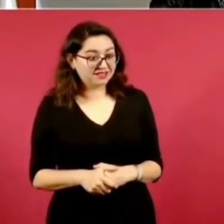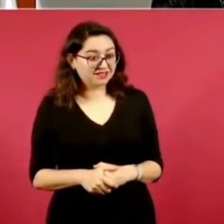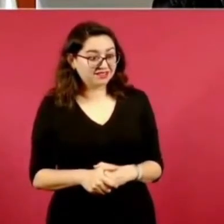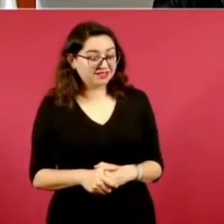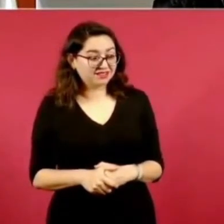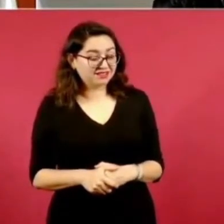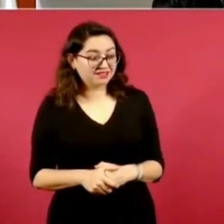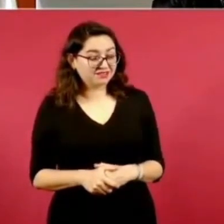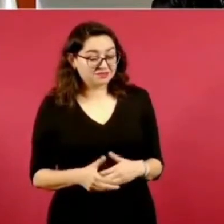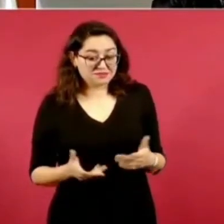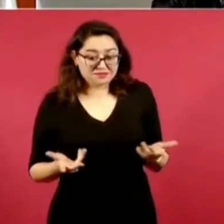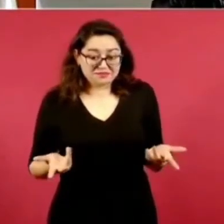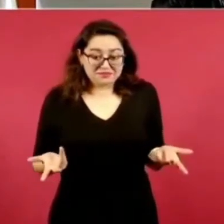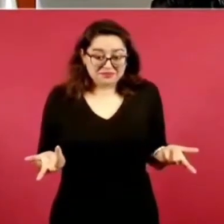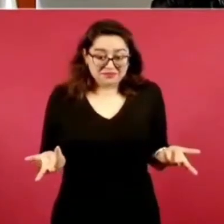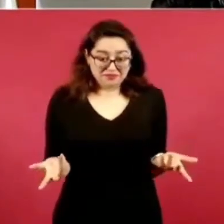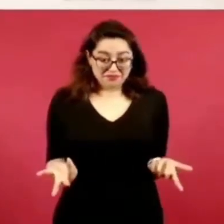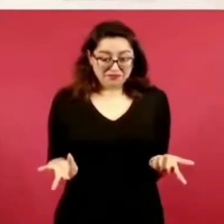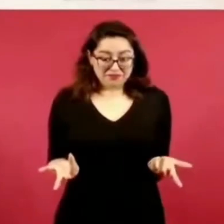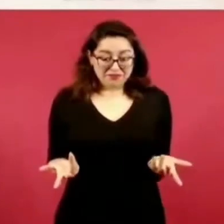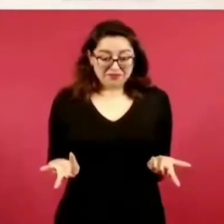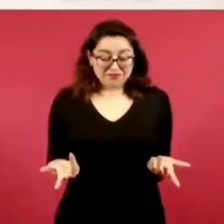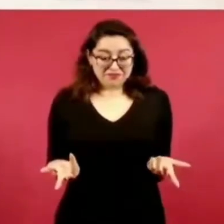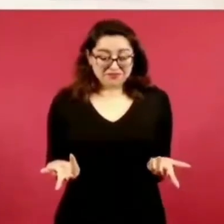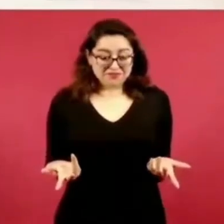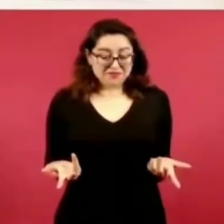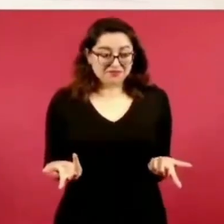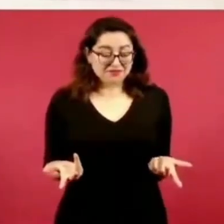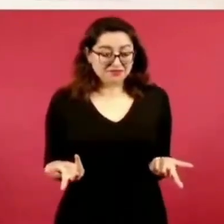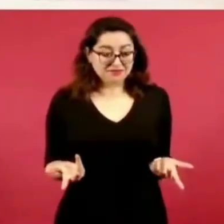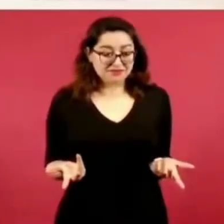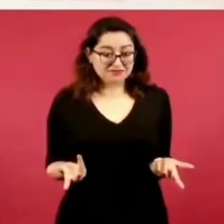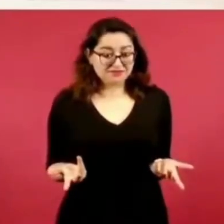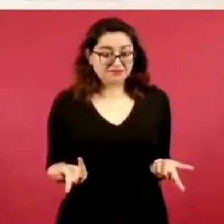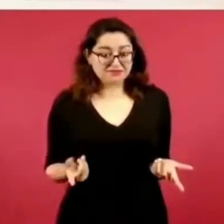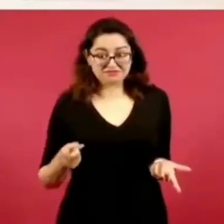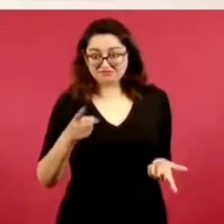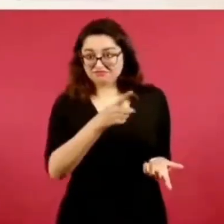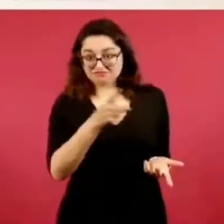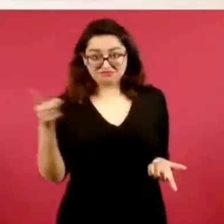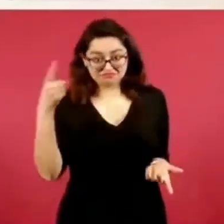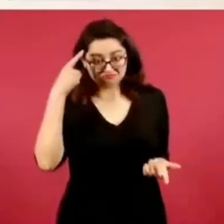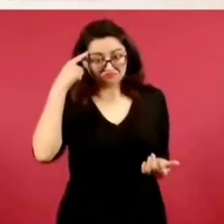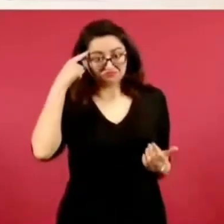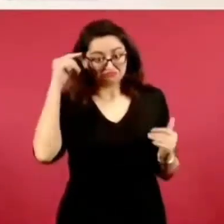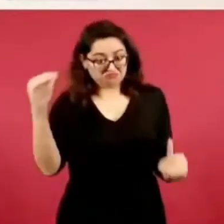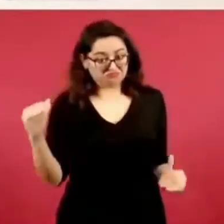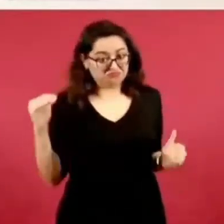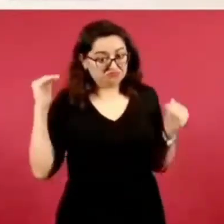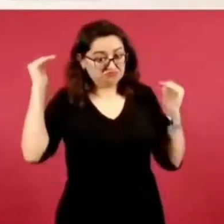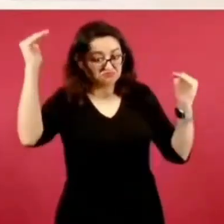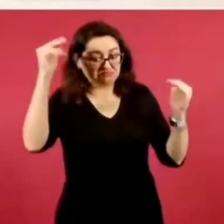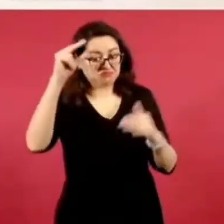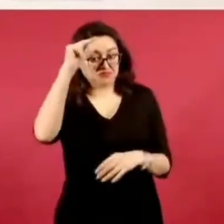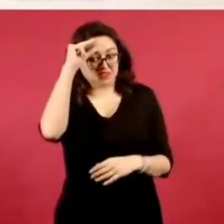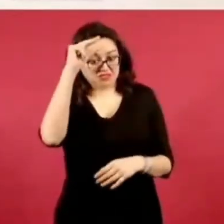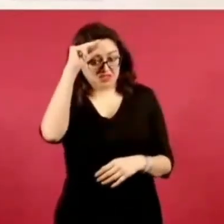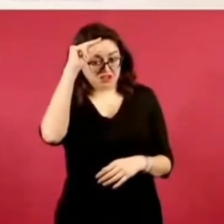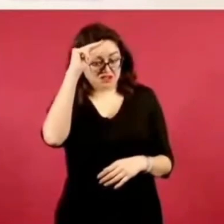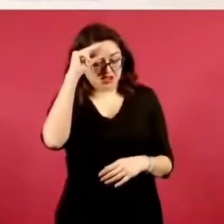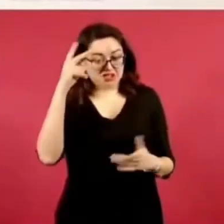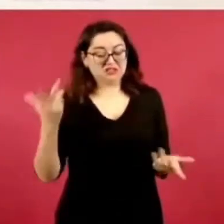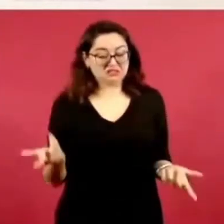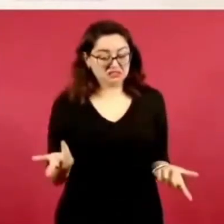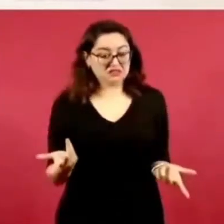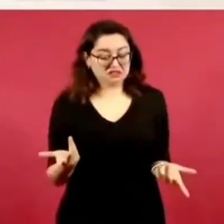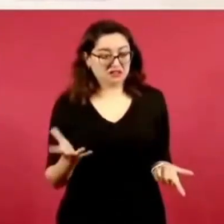muy consciente, muy inteligente, es un pueblo